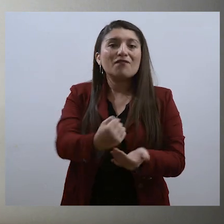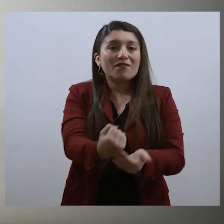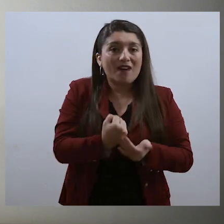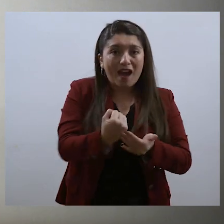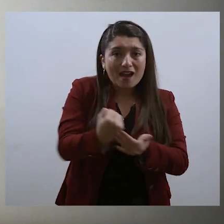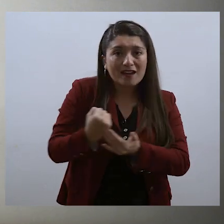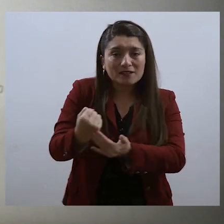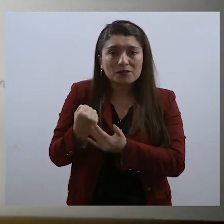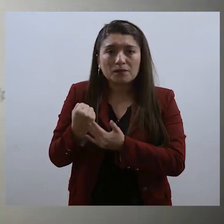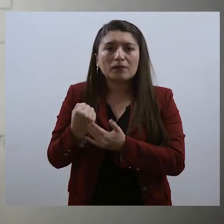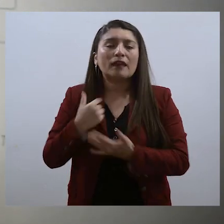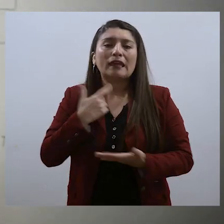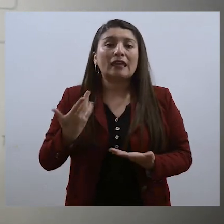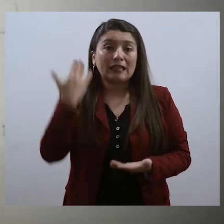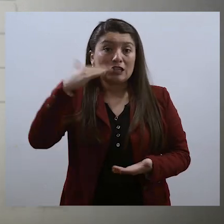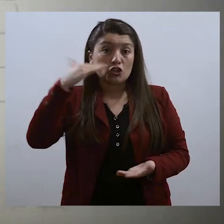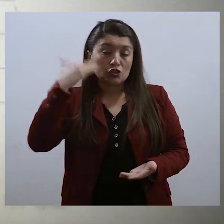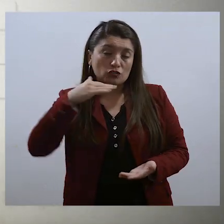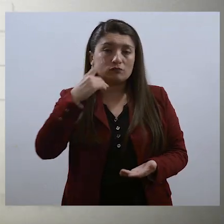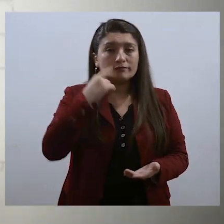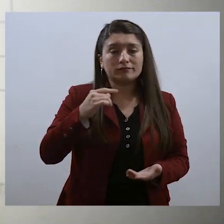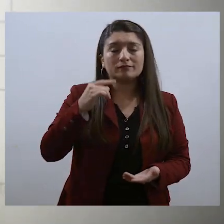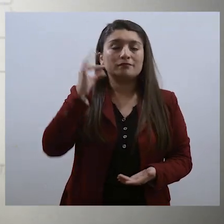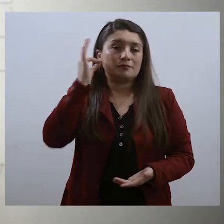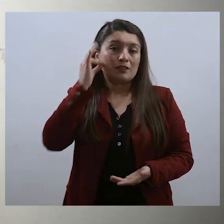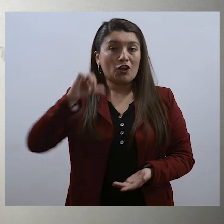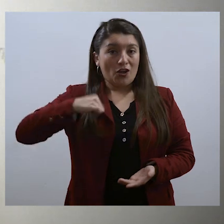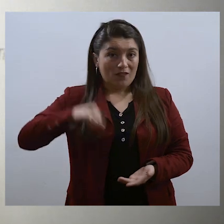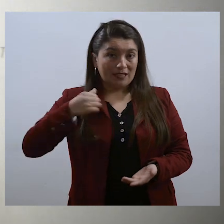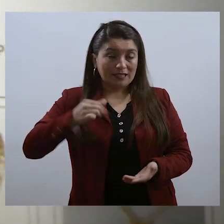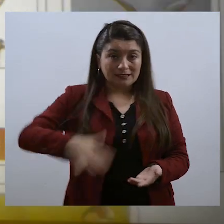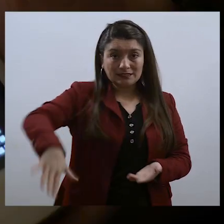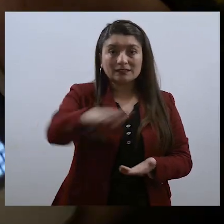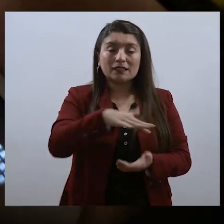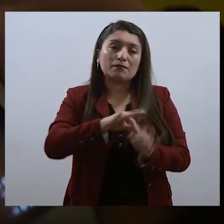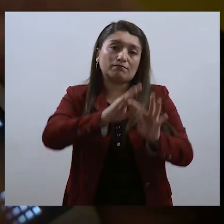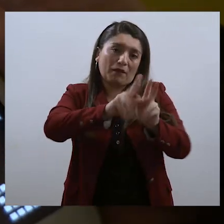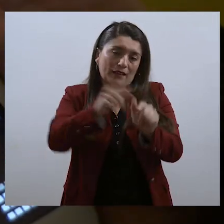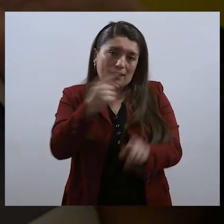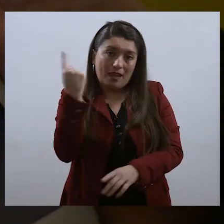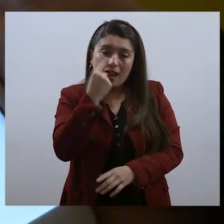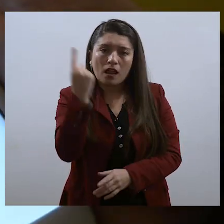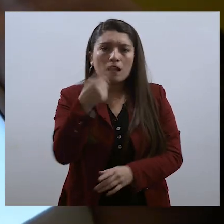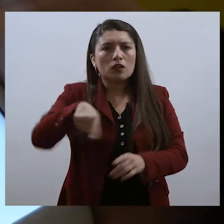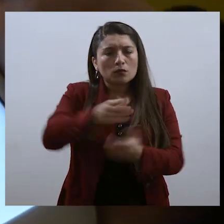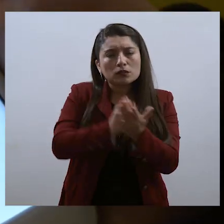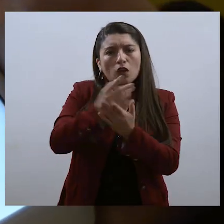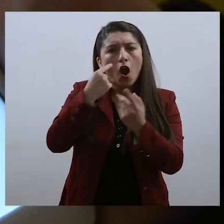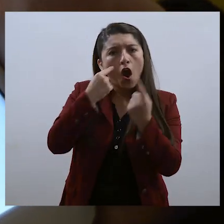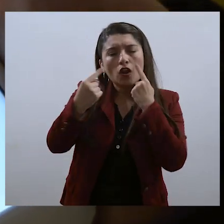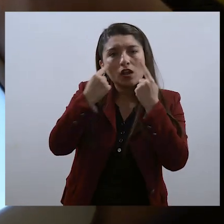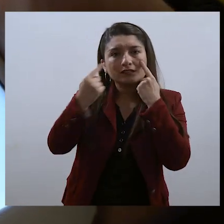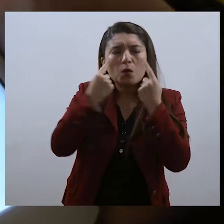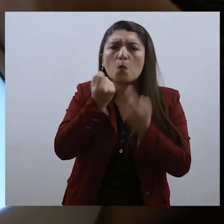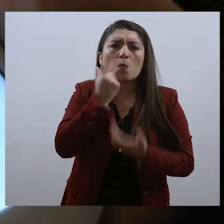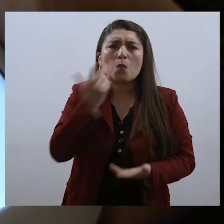país nos van a ayudar a que los niños, niñas y jóvenes y la gente, la familia en general, vayan